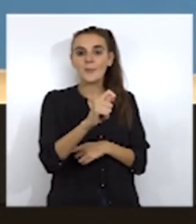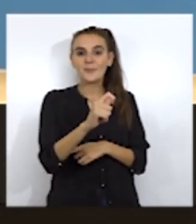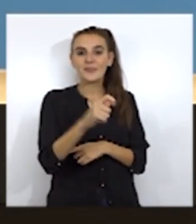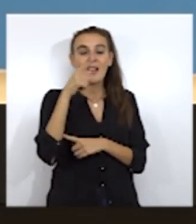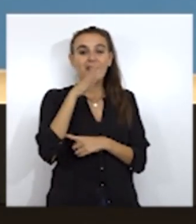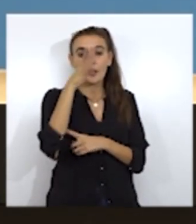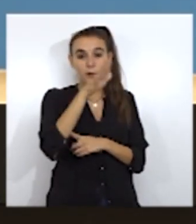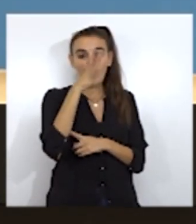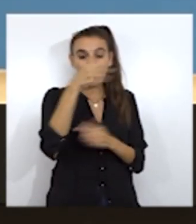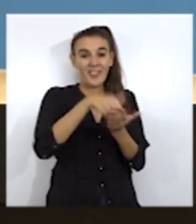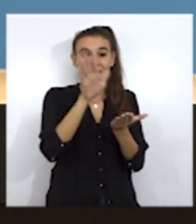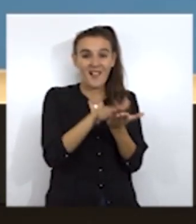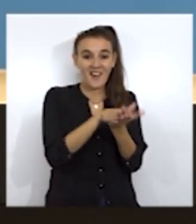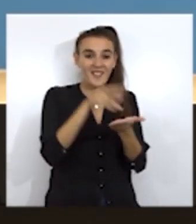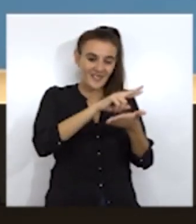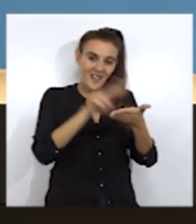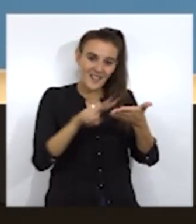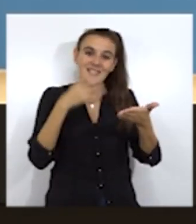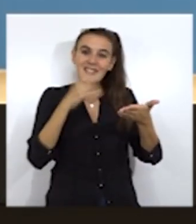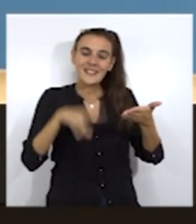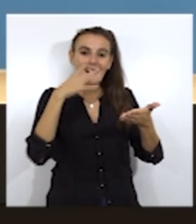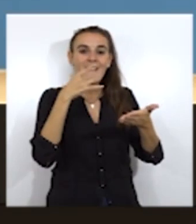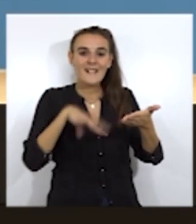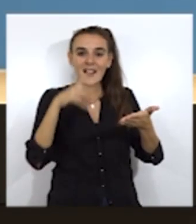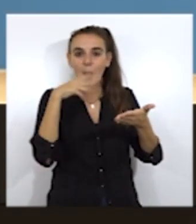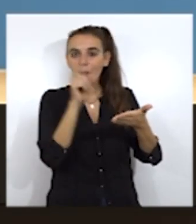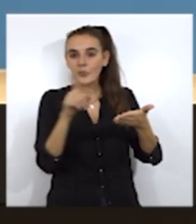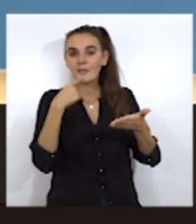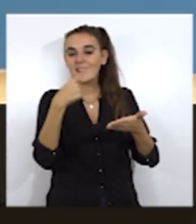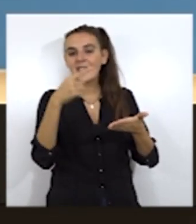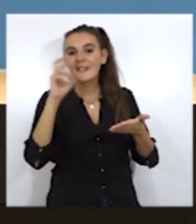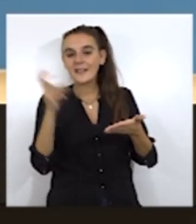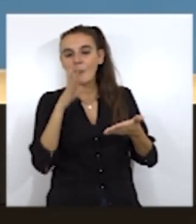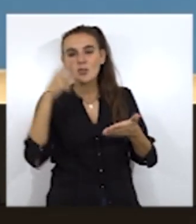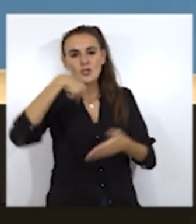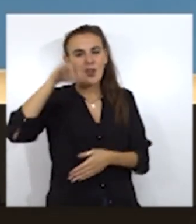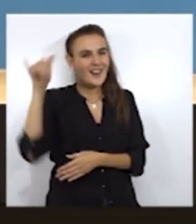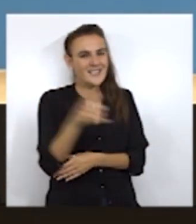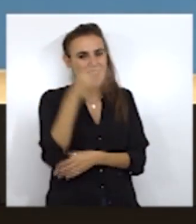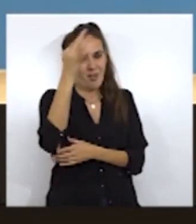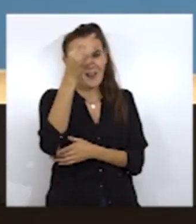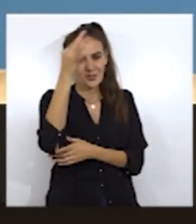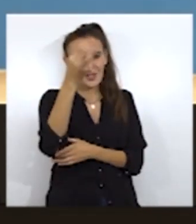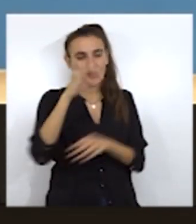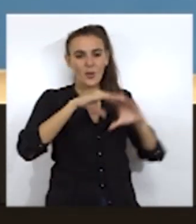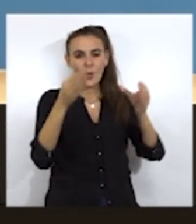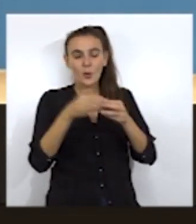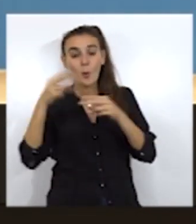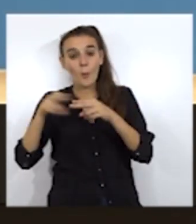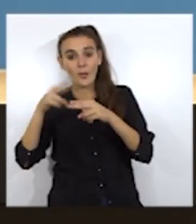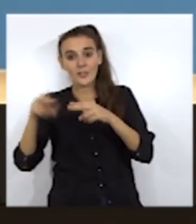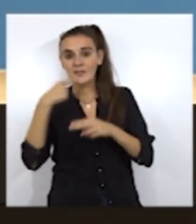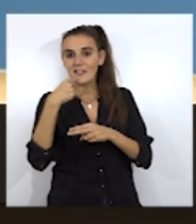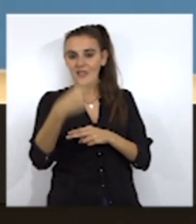actas, leyeseis quién habla, quién no habla y quién dice una cosa y quién dice otra, porque estamos ya cansados de que determinados grupos políticos hagan